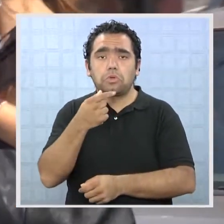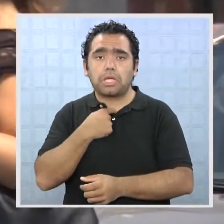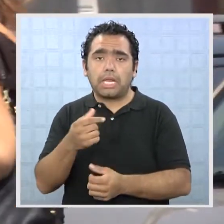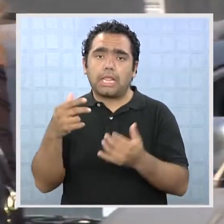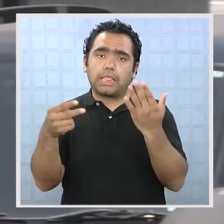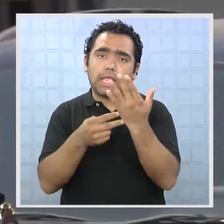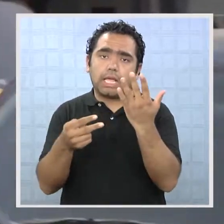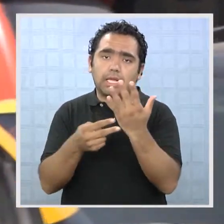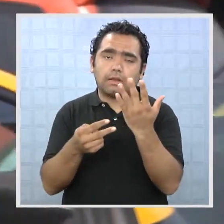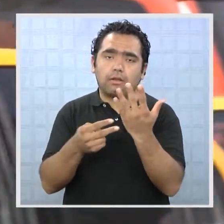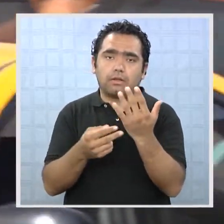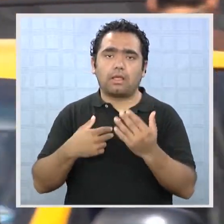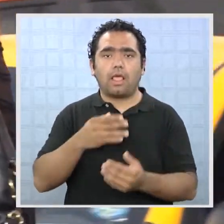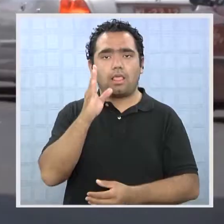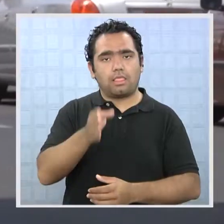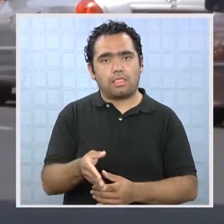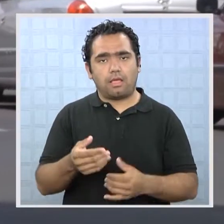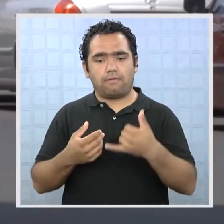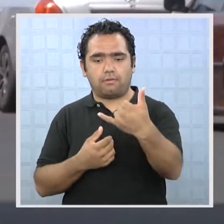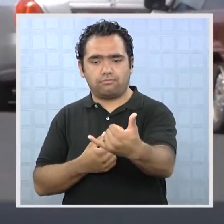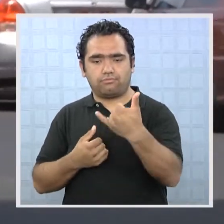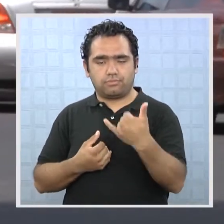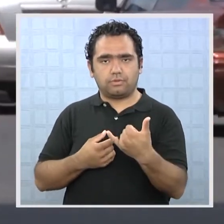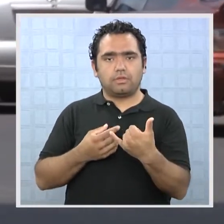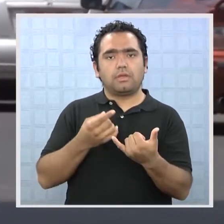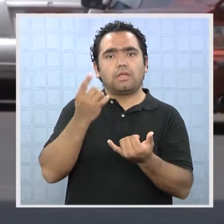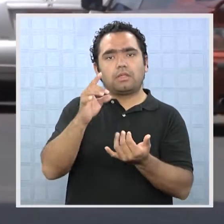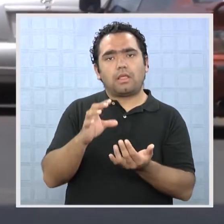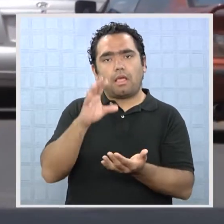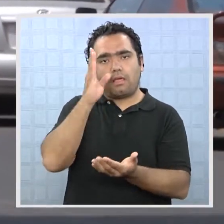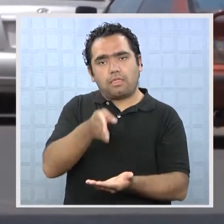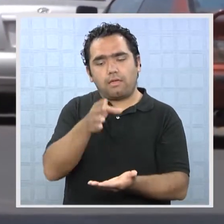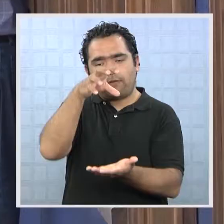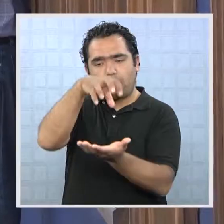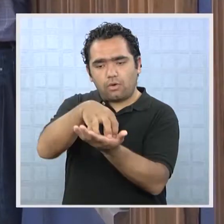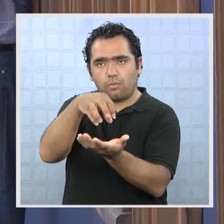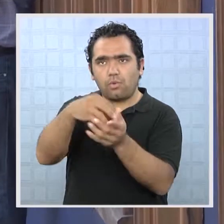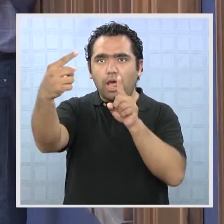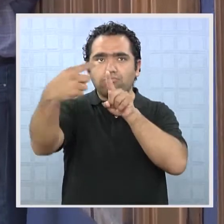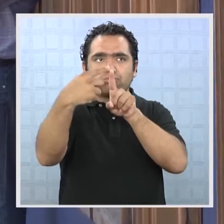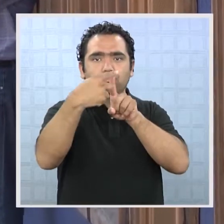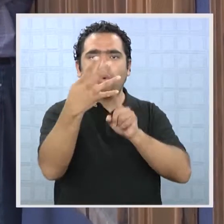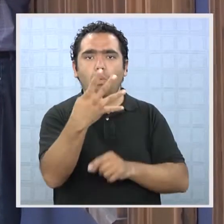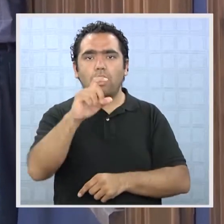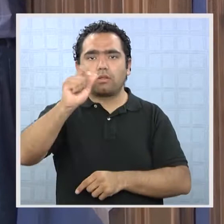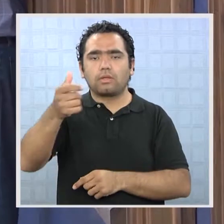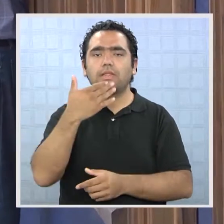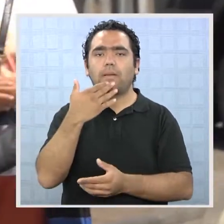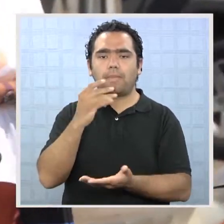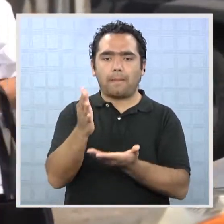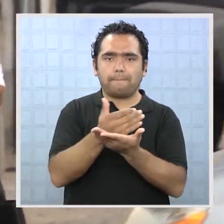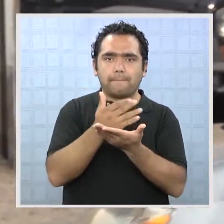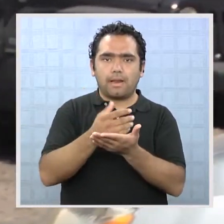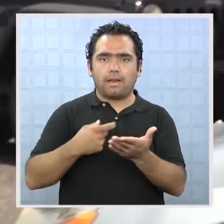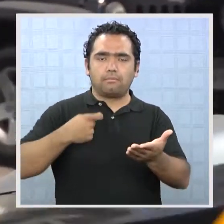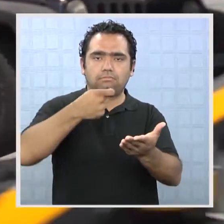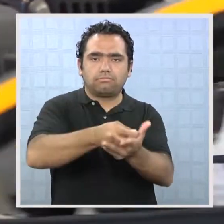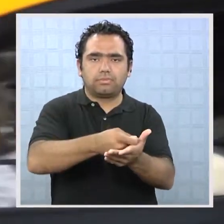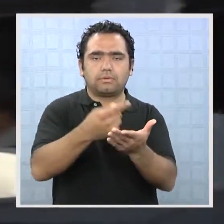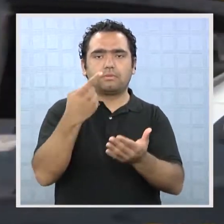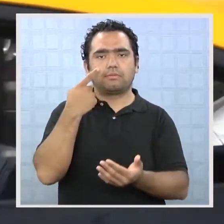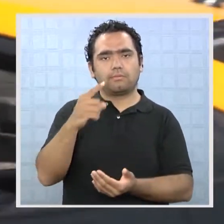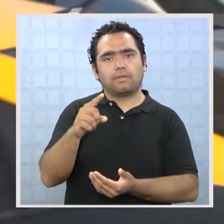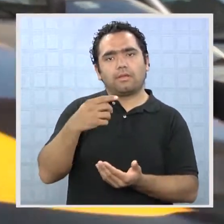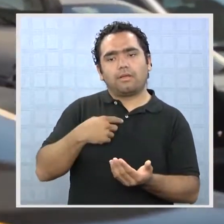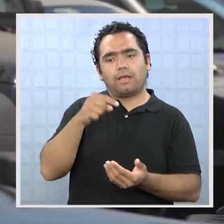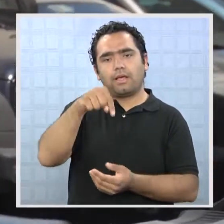debe poseer el aparato, estar en una comuna con 4G disponible y contratar un plan. O sea, aún el Galaxy